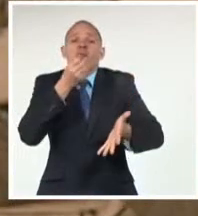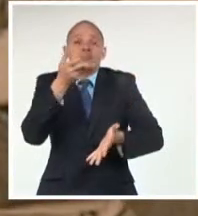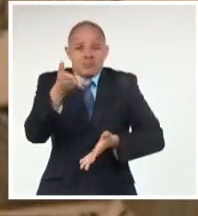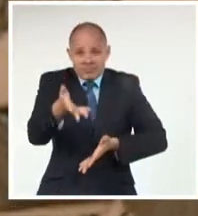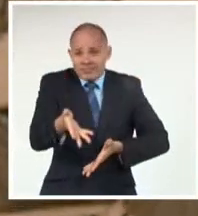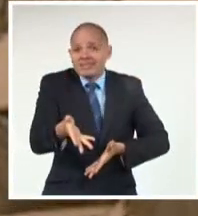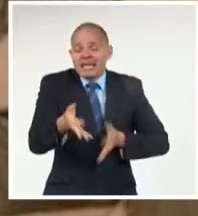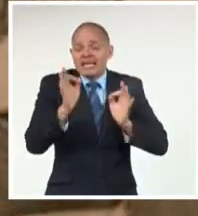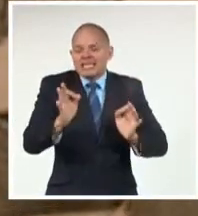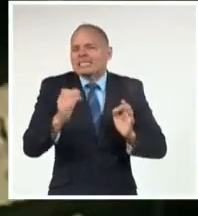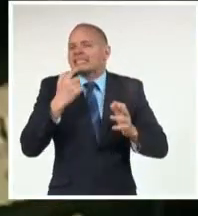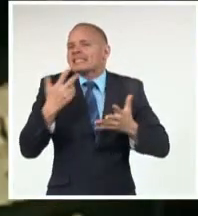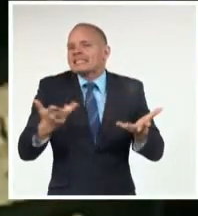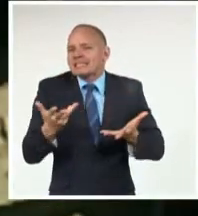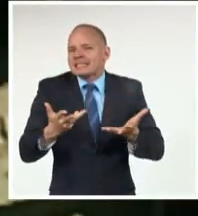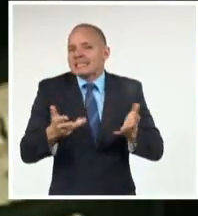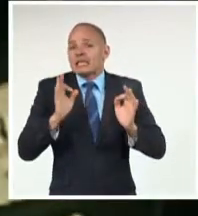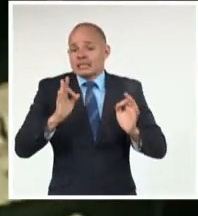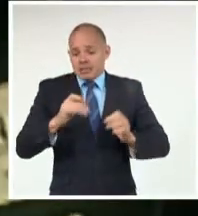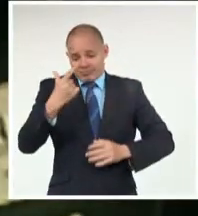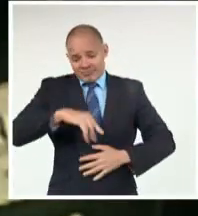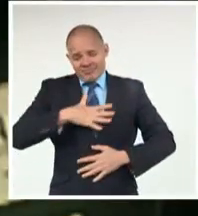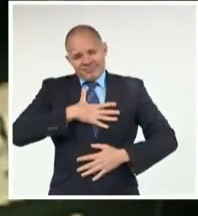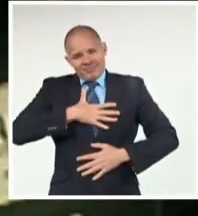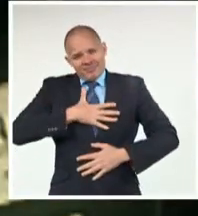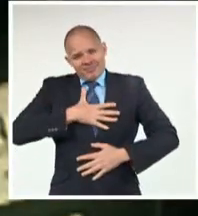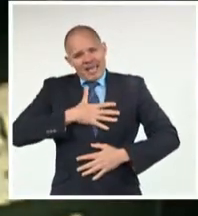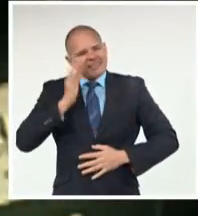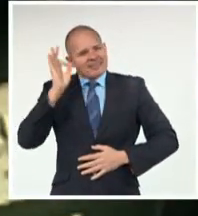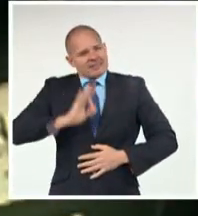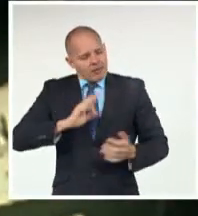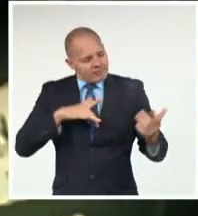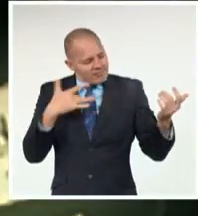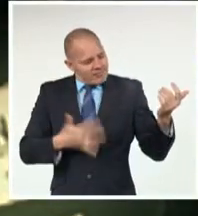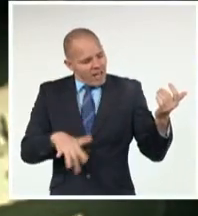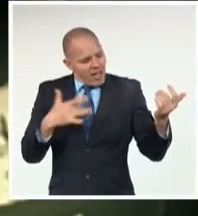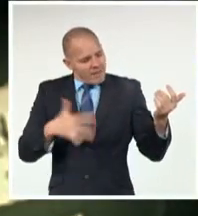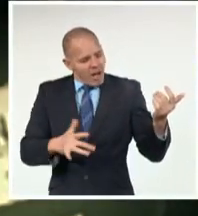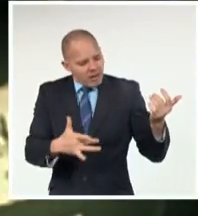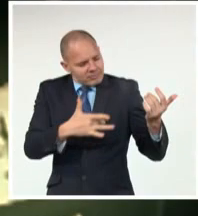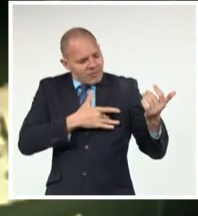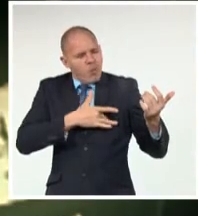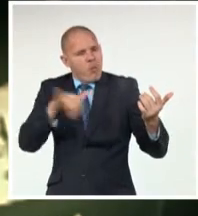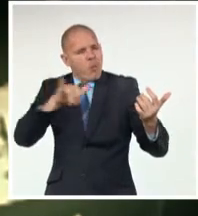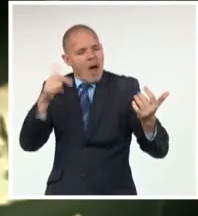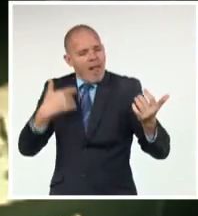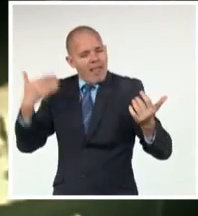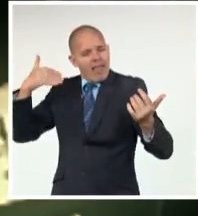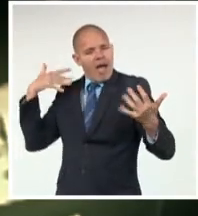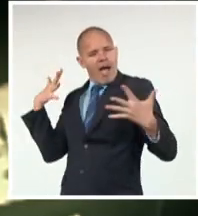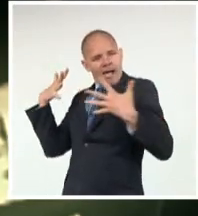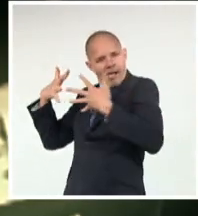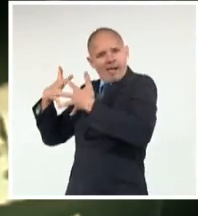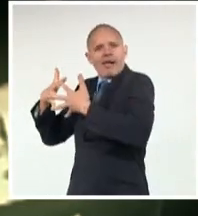ser Uno lo que siente Como en otro tiempo Fuerda un bien